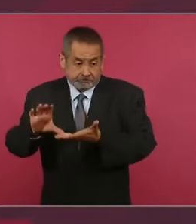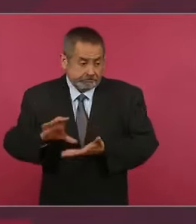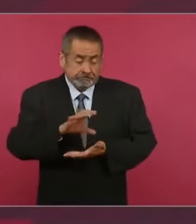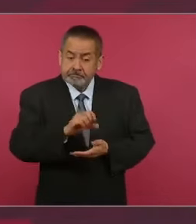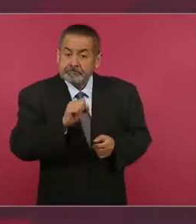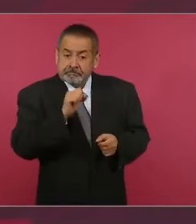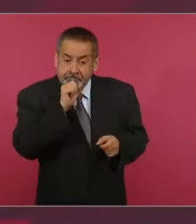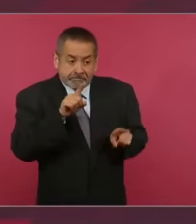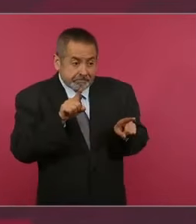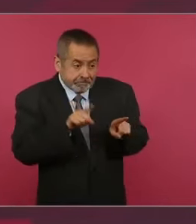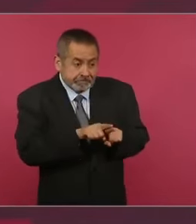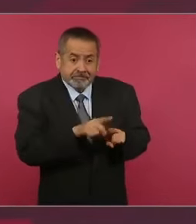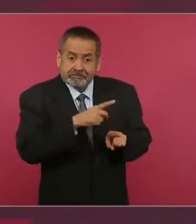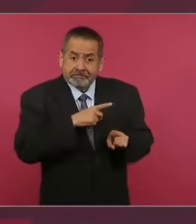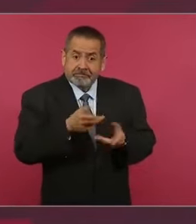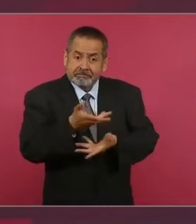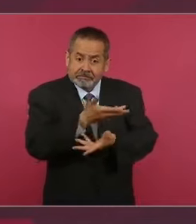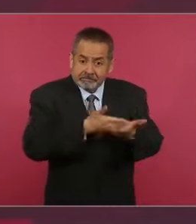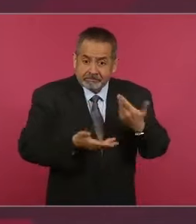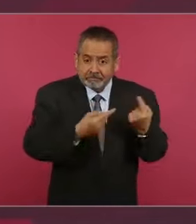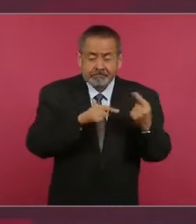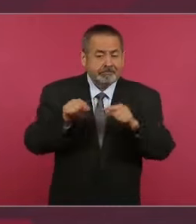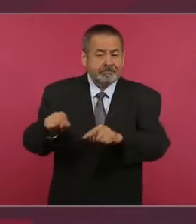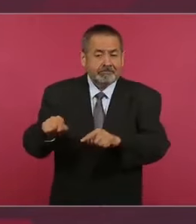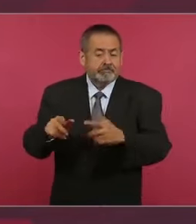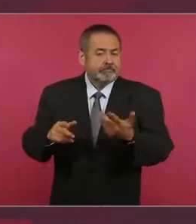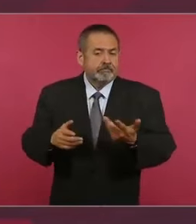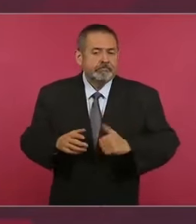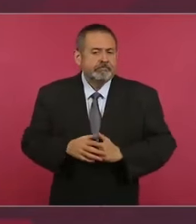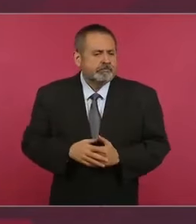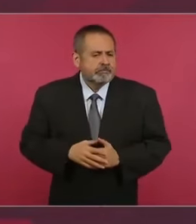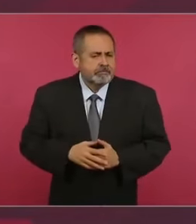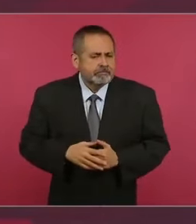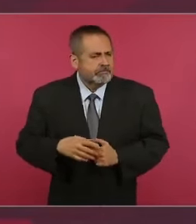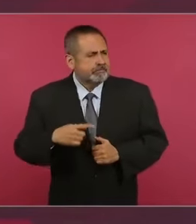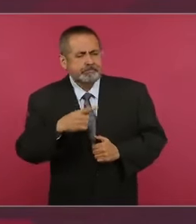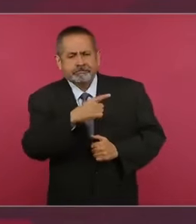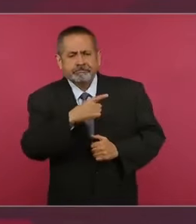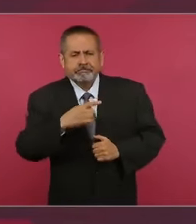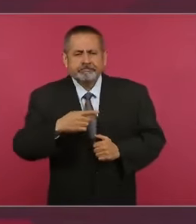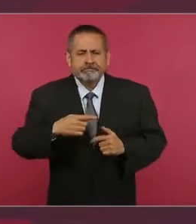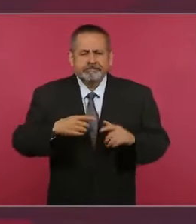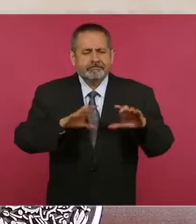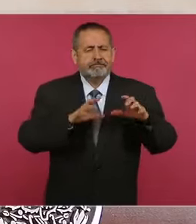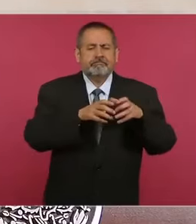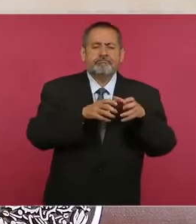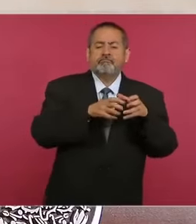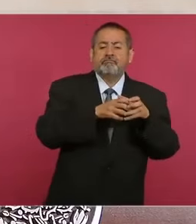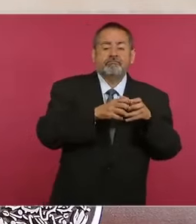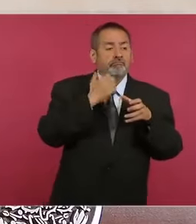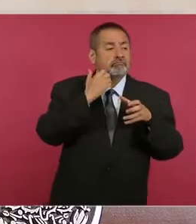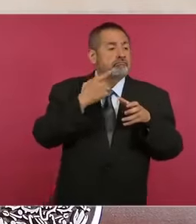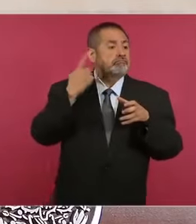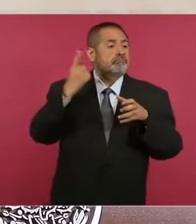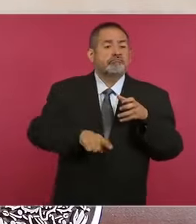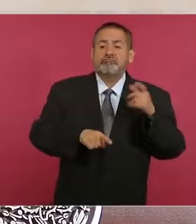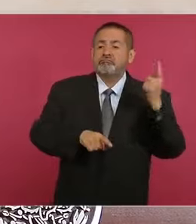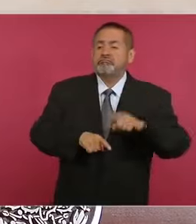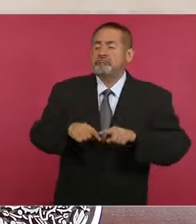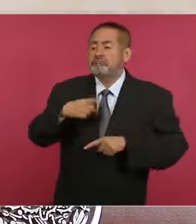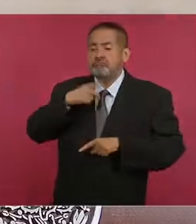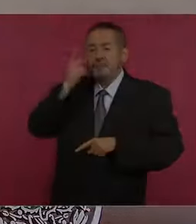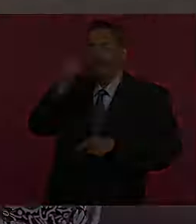de los que mandan o los que se creían dueños del país.